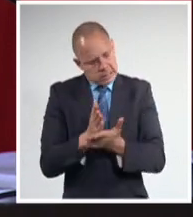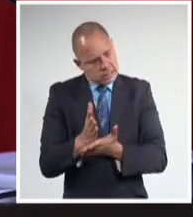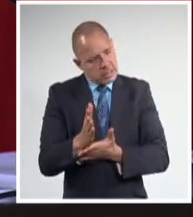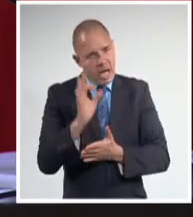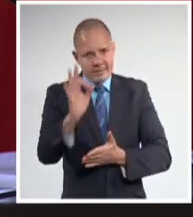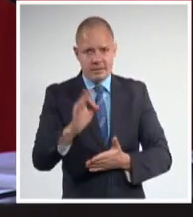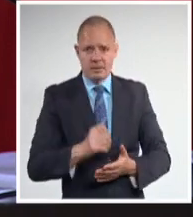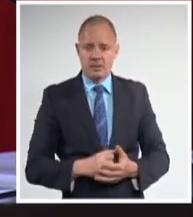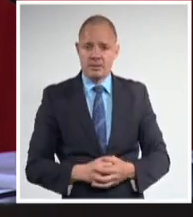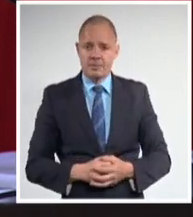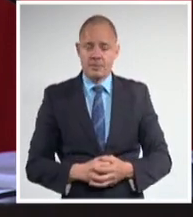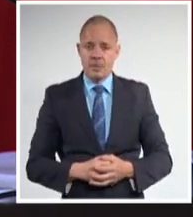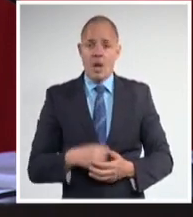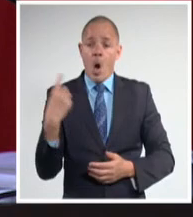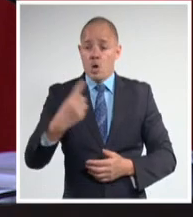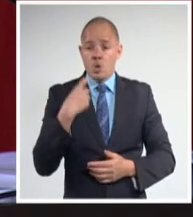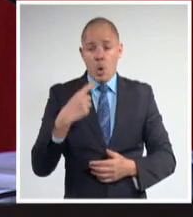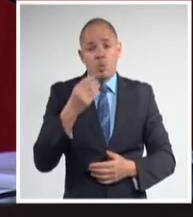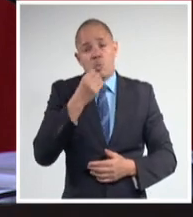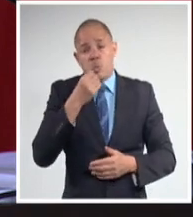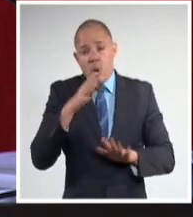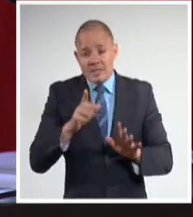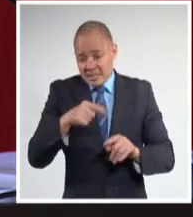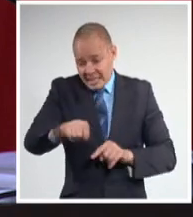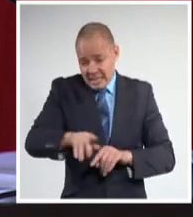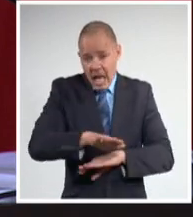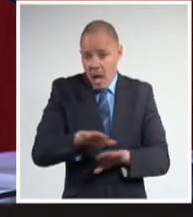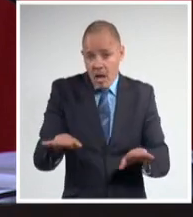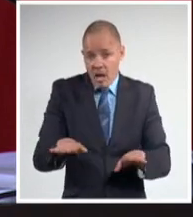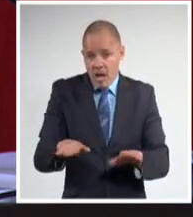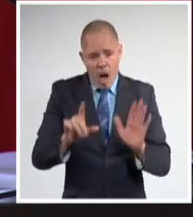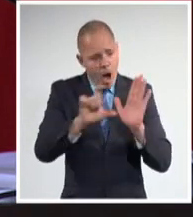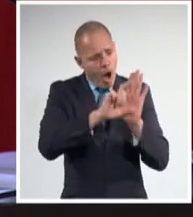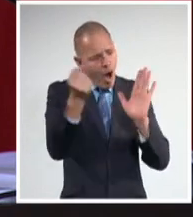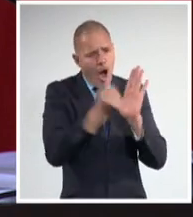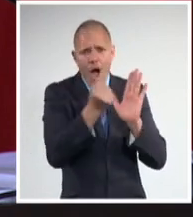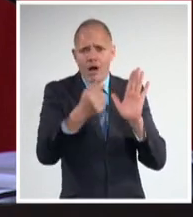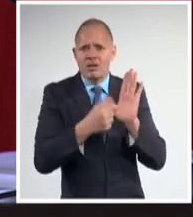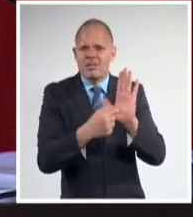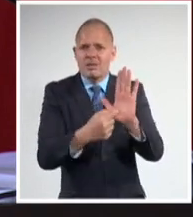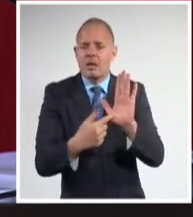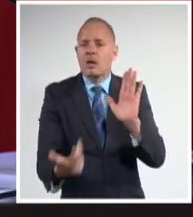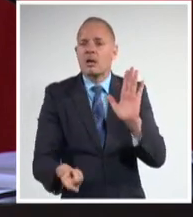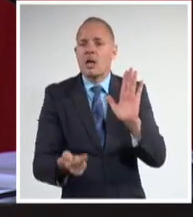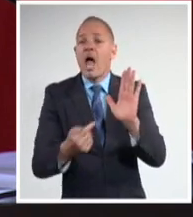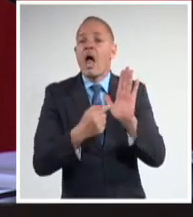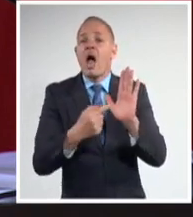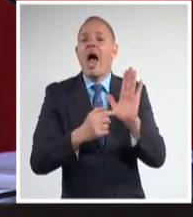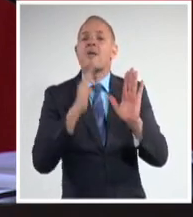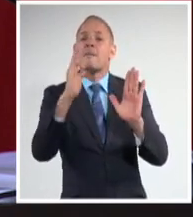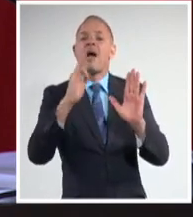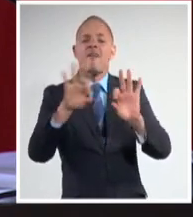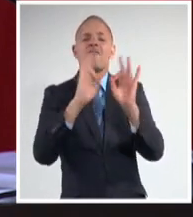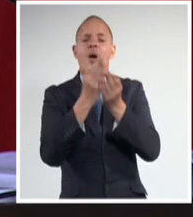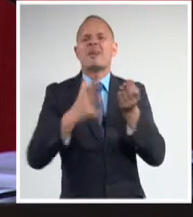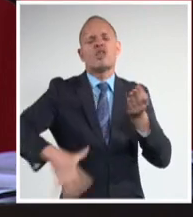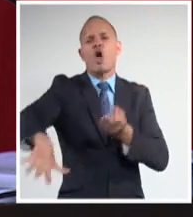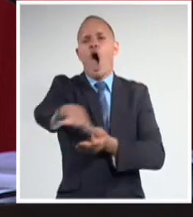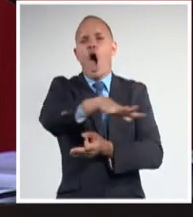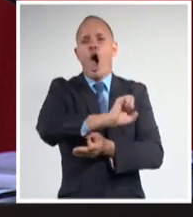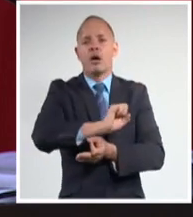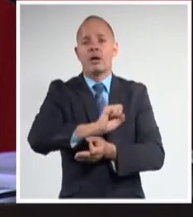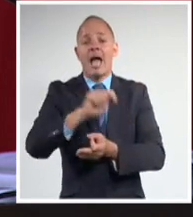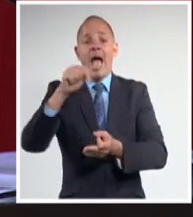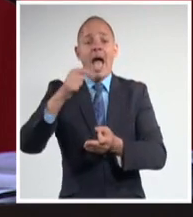y estamos muy cerca de contar con un código de las familias que estará entre los